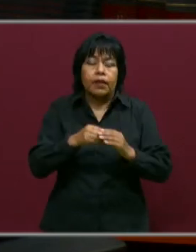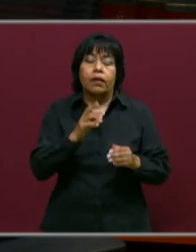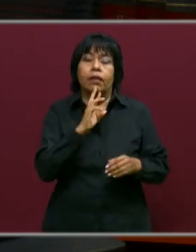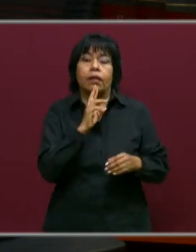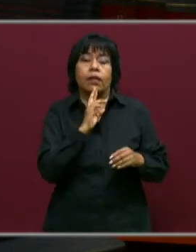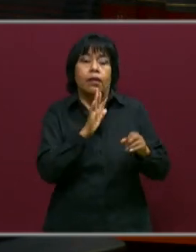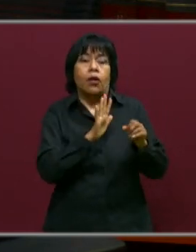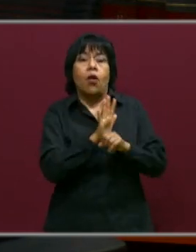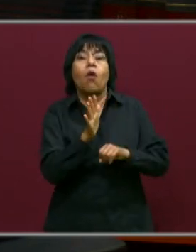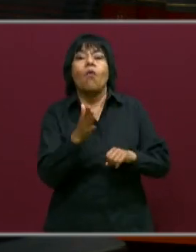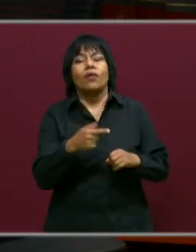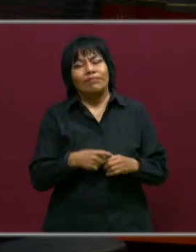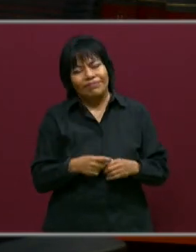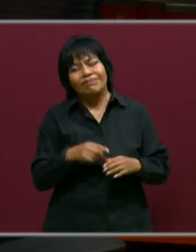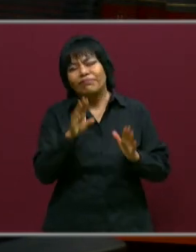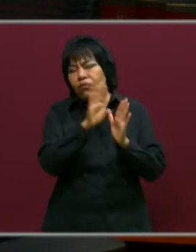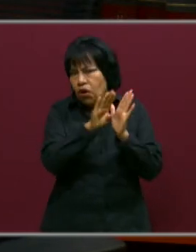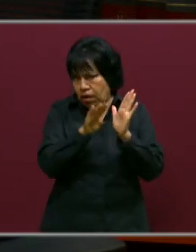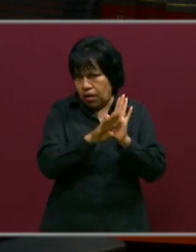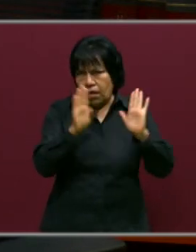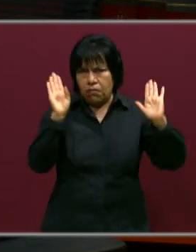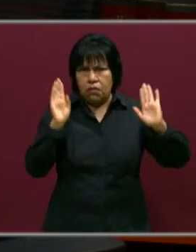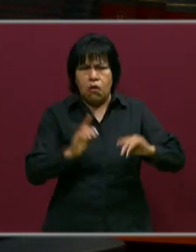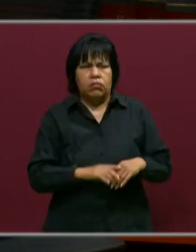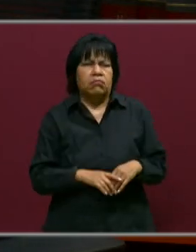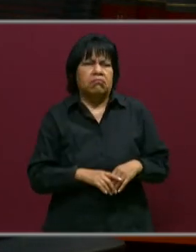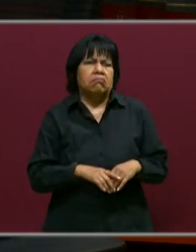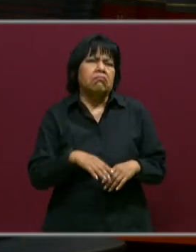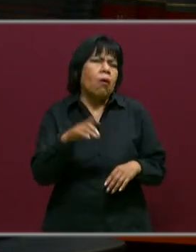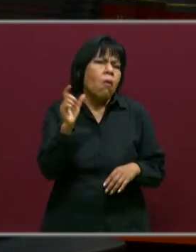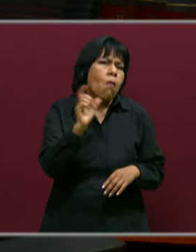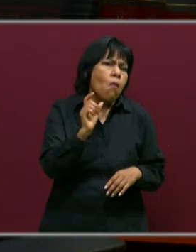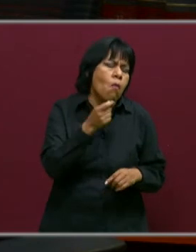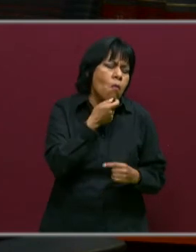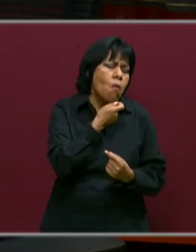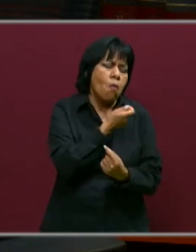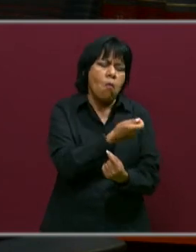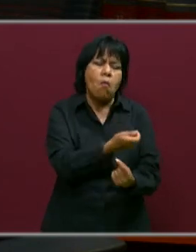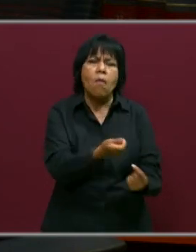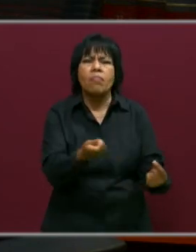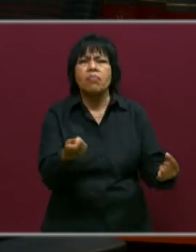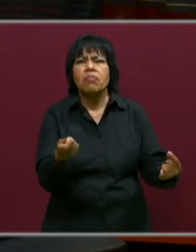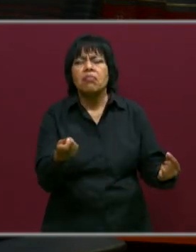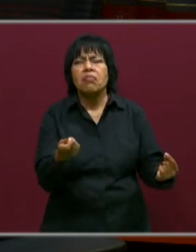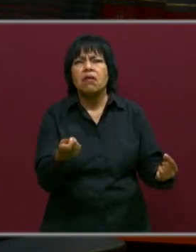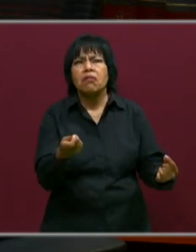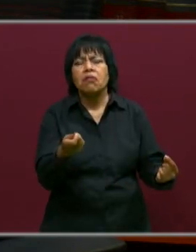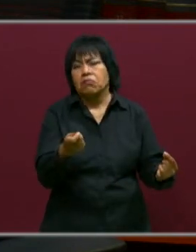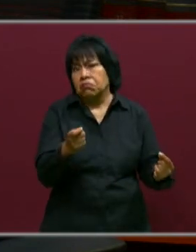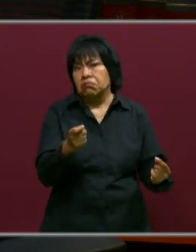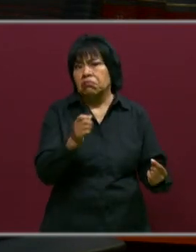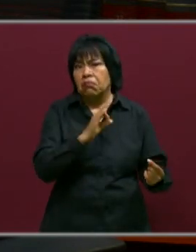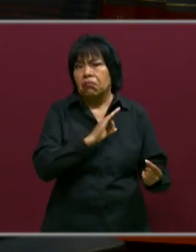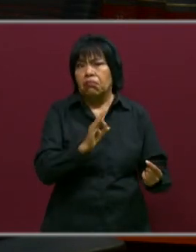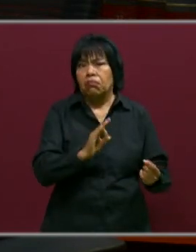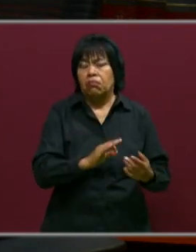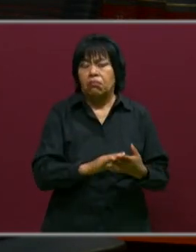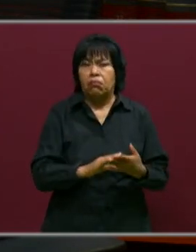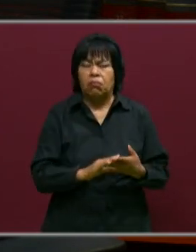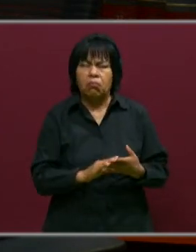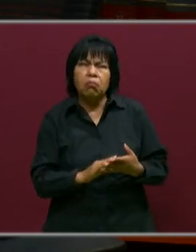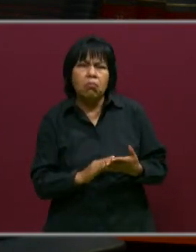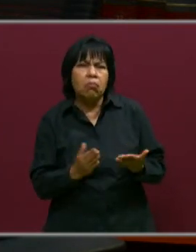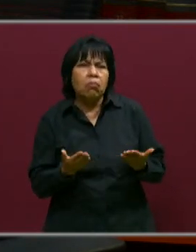resultados que hemos obtenido. Por ejemplo, cuando el niño es capaz de realizar